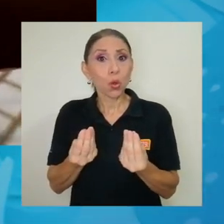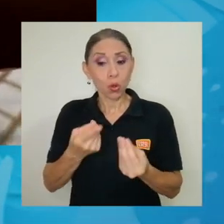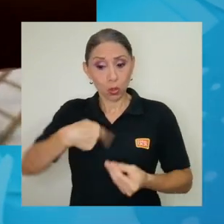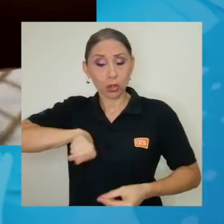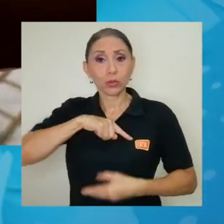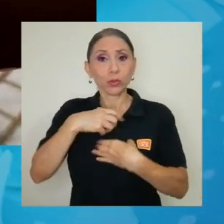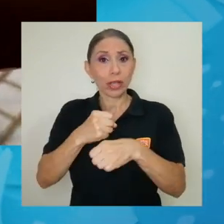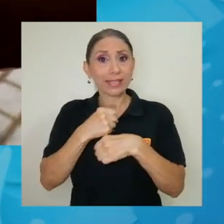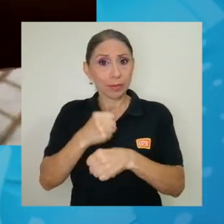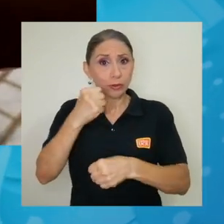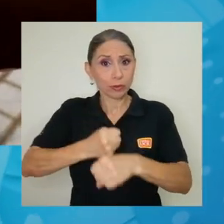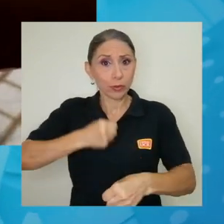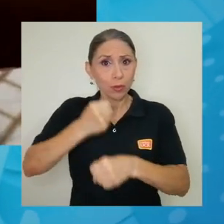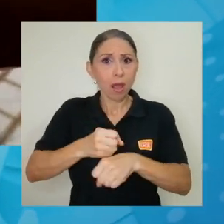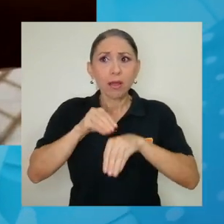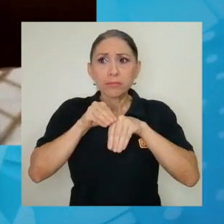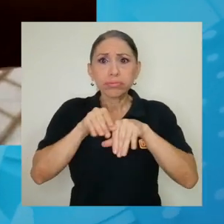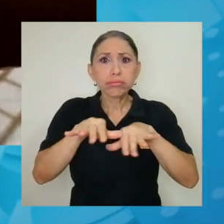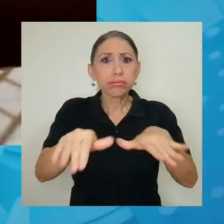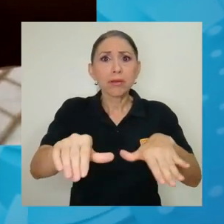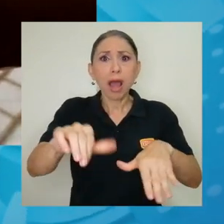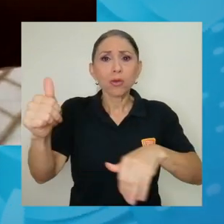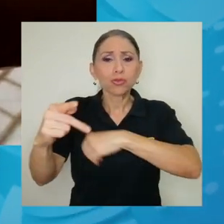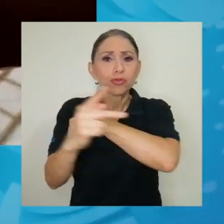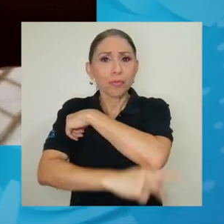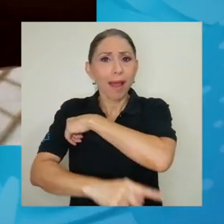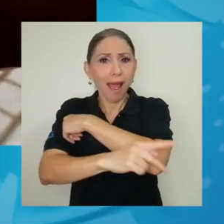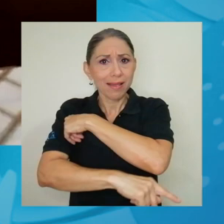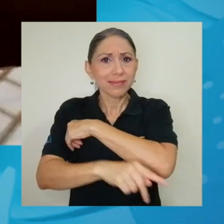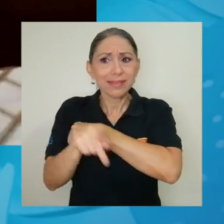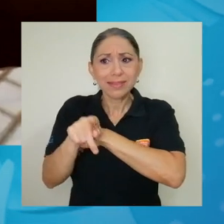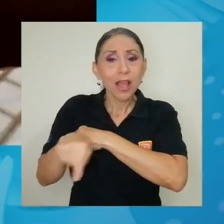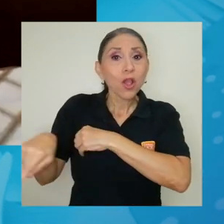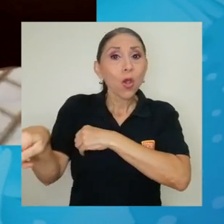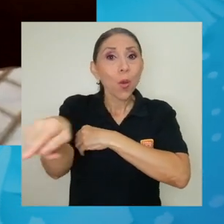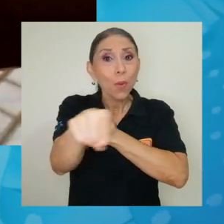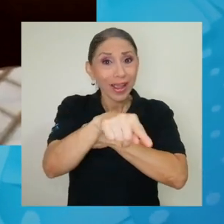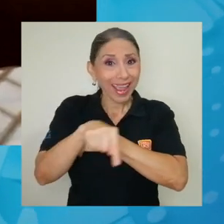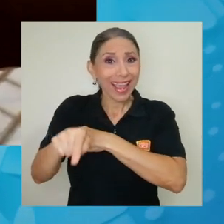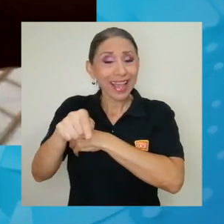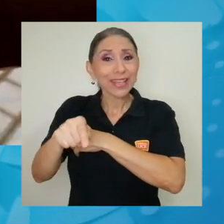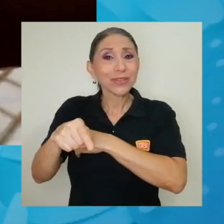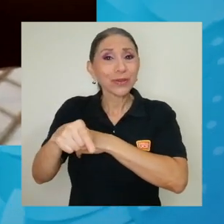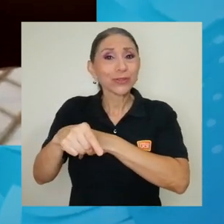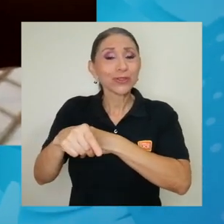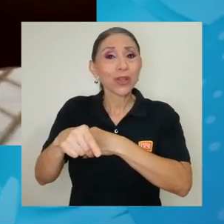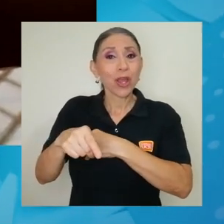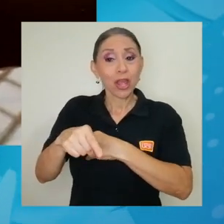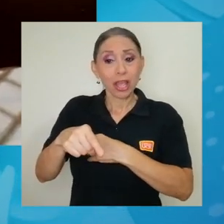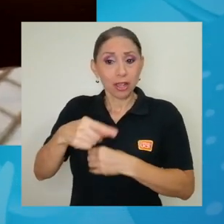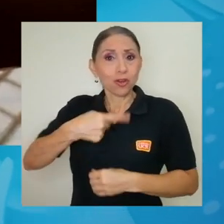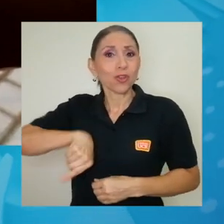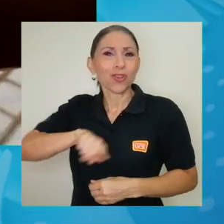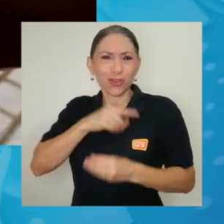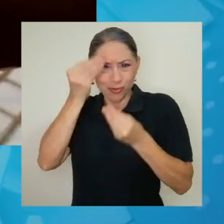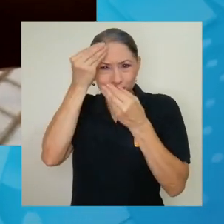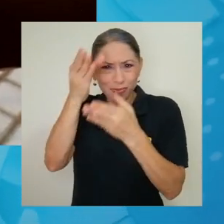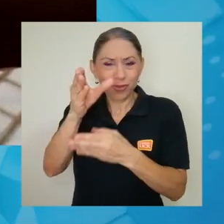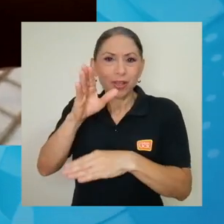llegaba hasta, digamos, tantos países como que ellos se informaban de las condiciones que decía el mío,